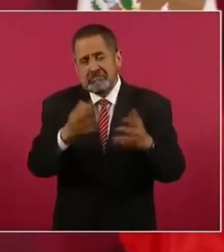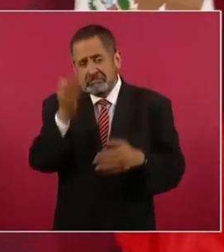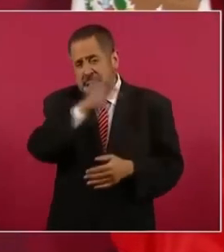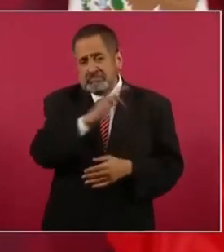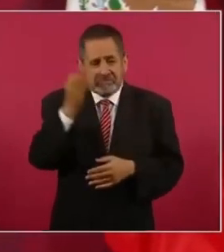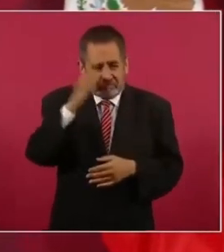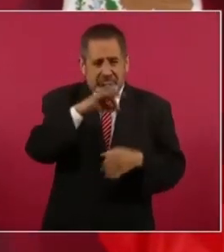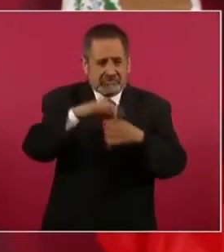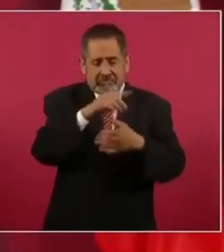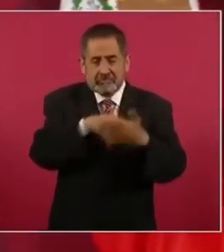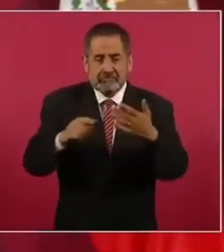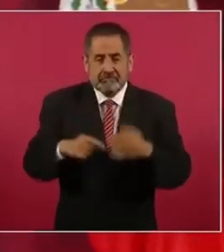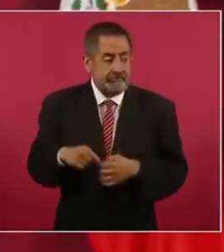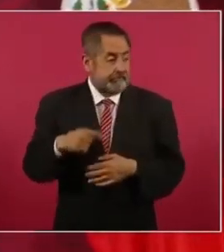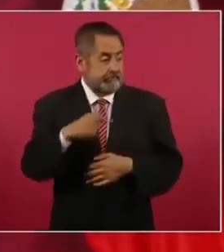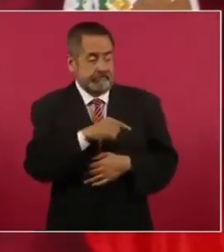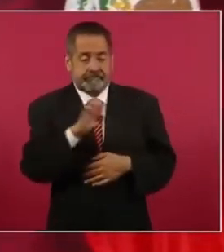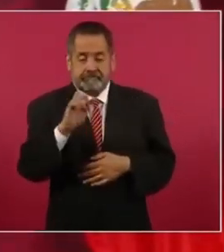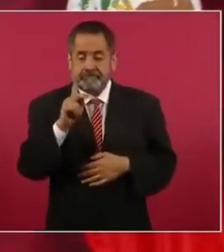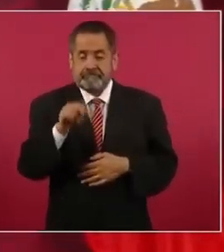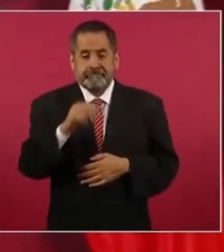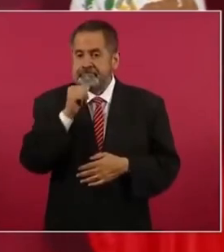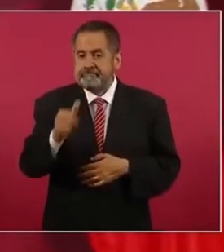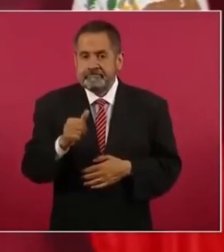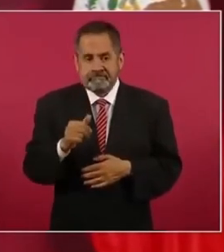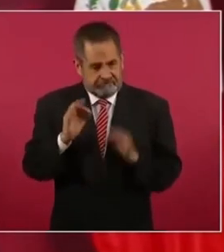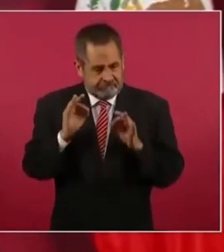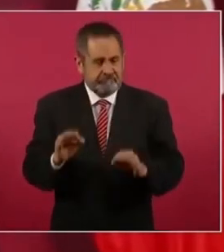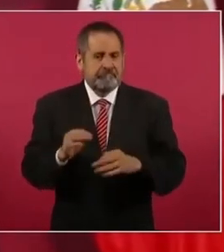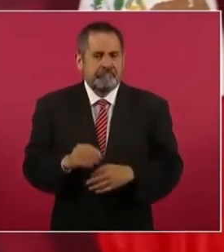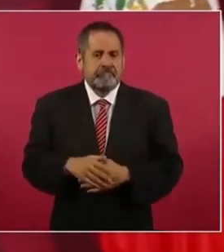que no ganó